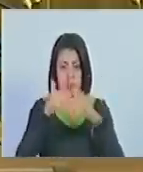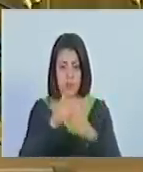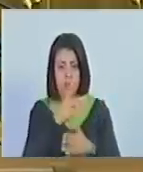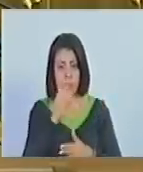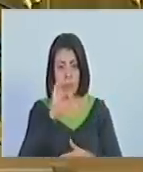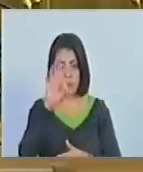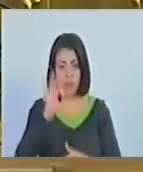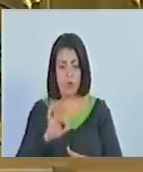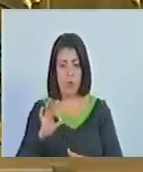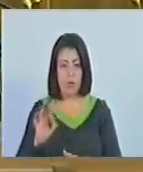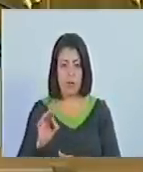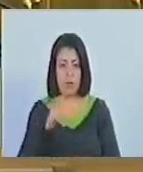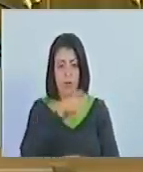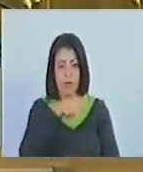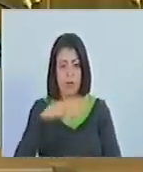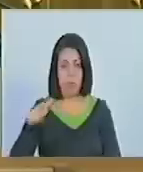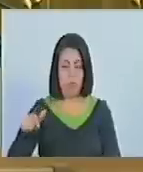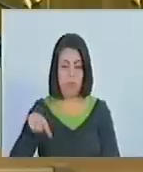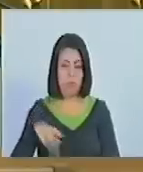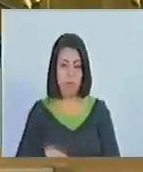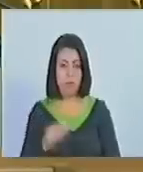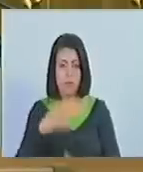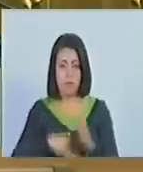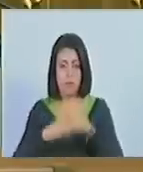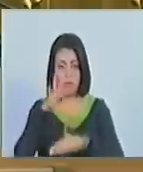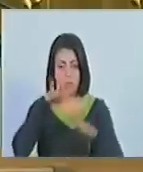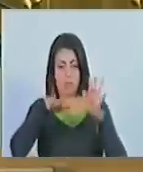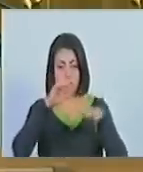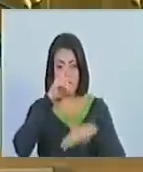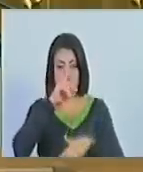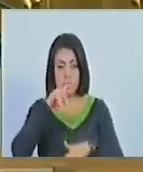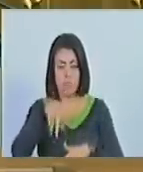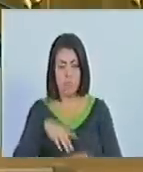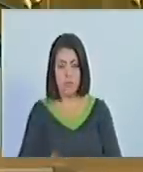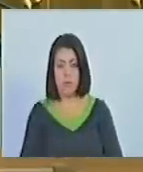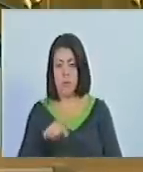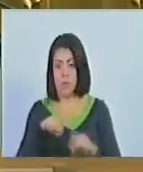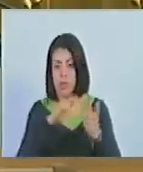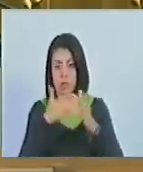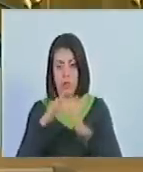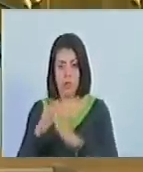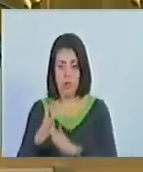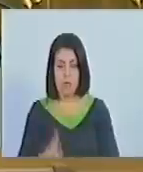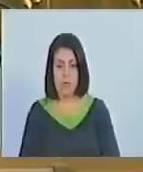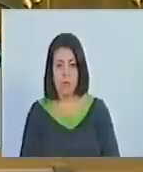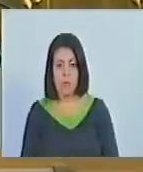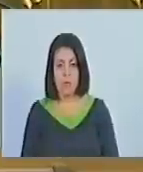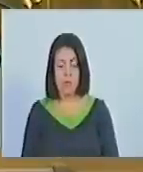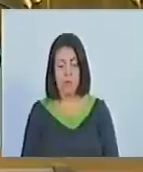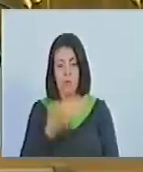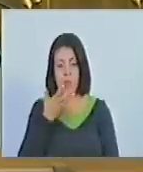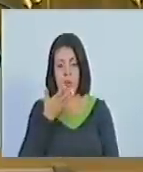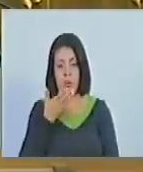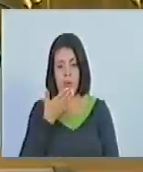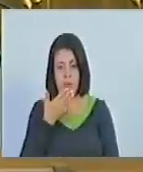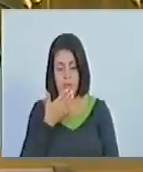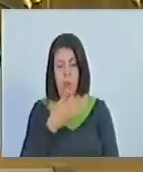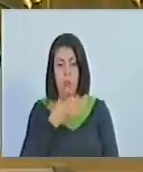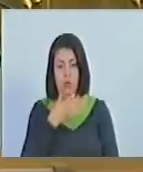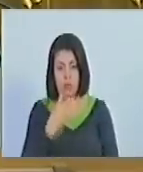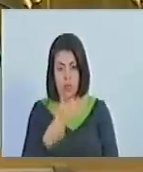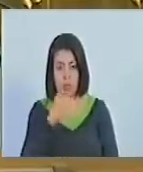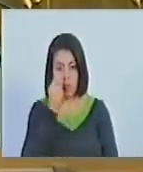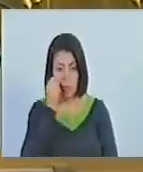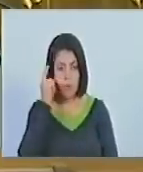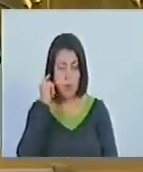20% de la población mayor de 15 años de esa comunidad. En los casos que las voceras o